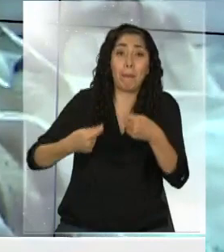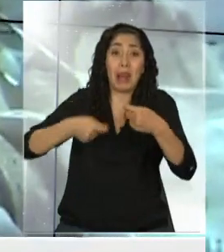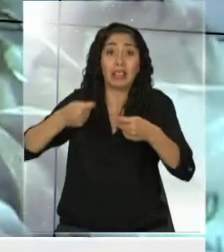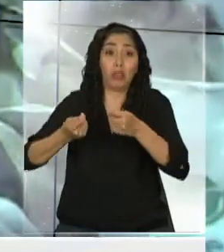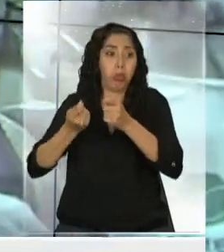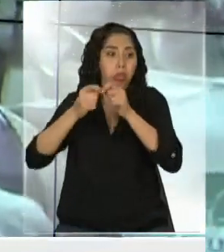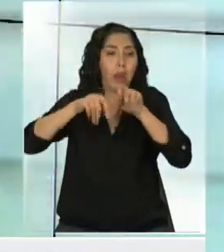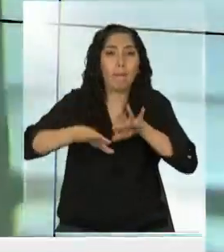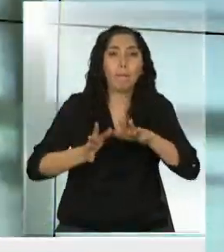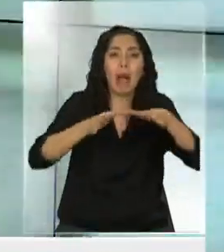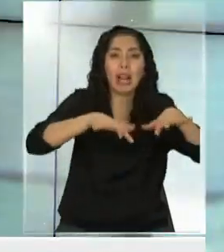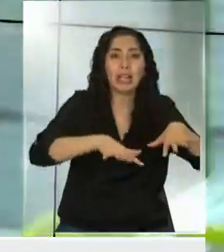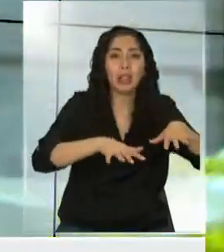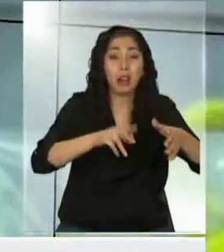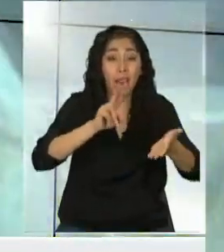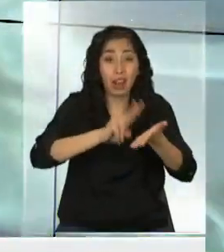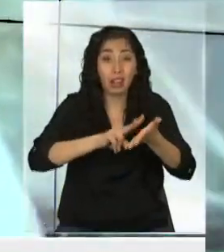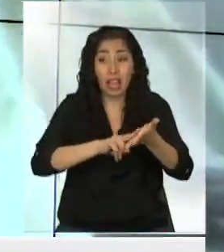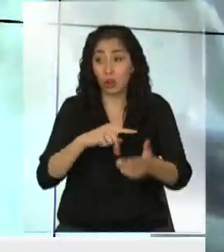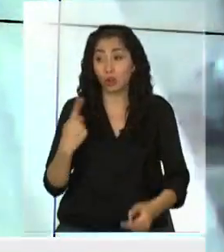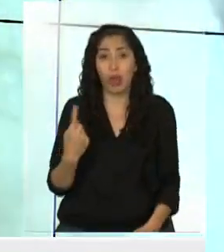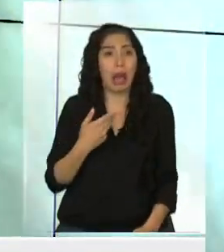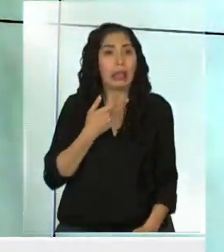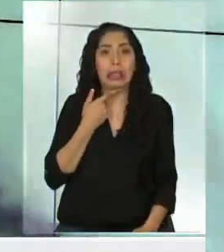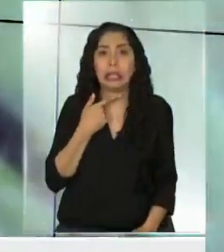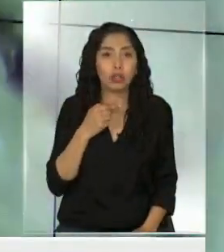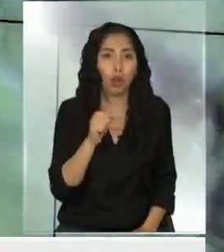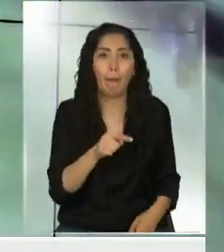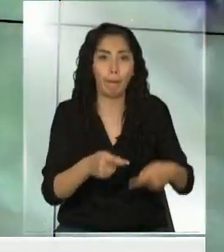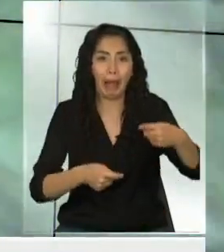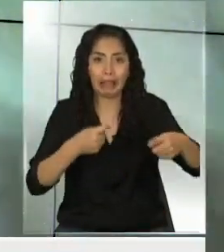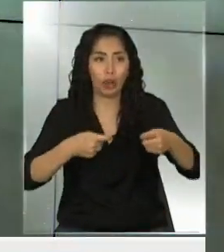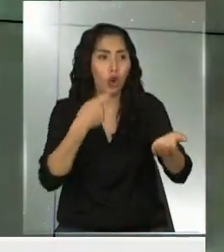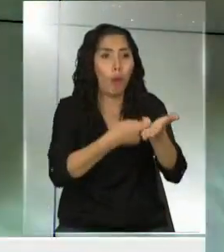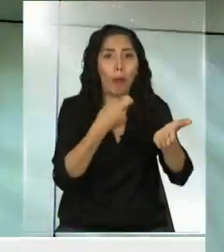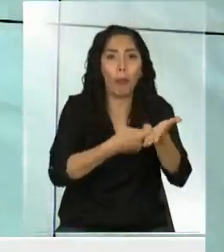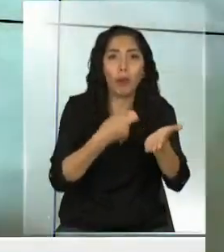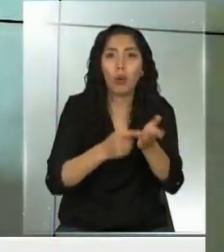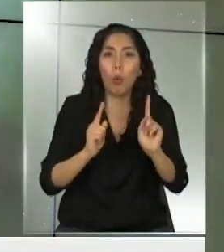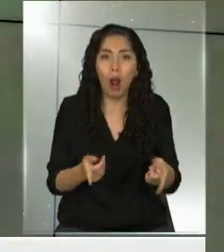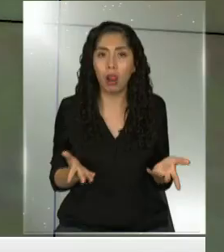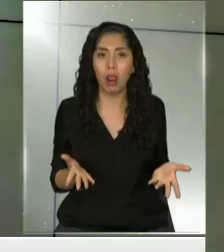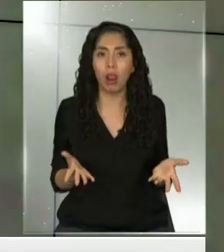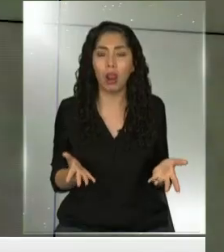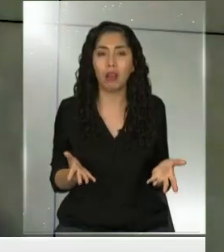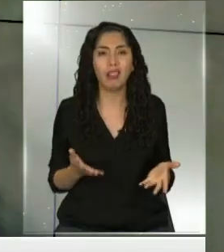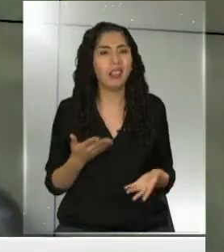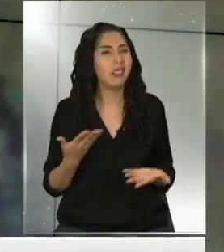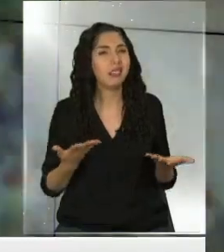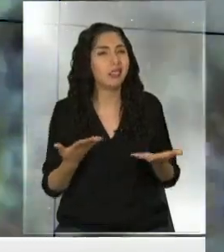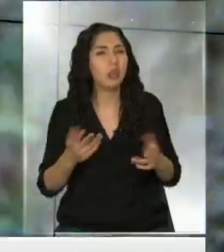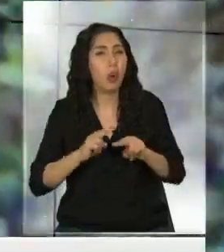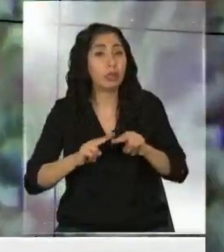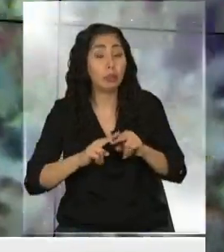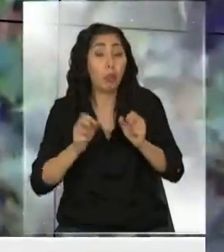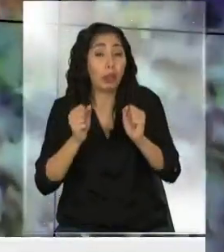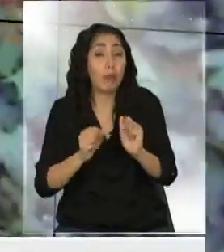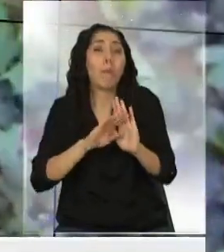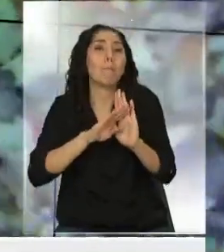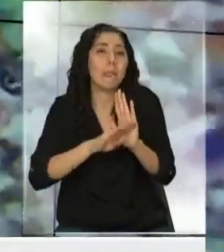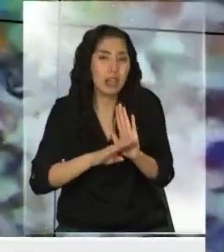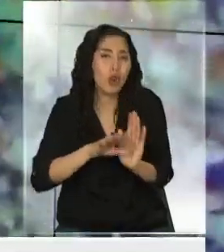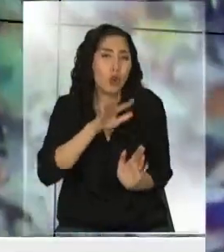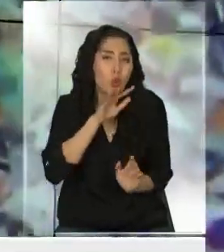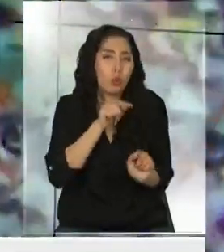somos adictos al plástico. Y la verdad es que el consumo y la producción de plástico ha aumentado, no ha disminuido. ¿Qué podemos hacer? Bueno, podemos usar menos. Es muy